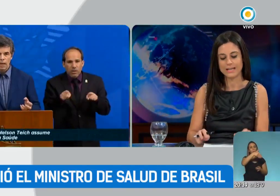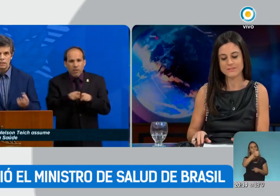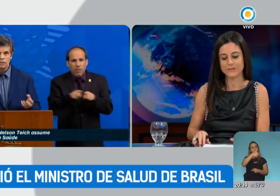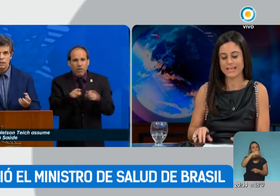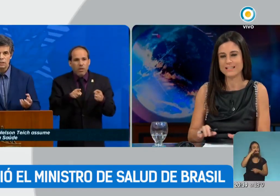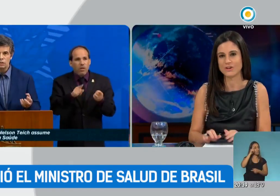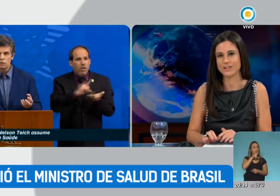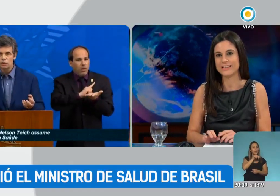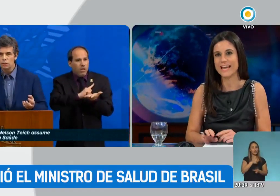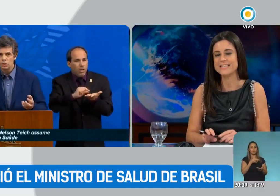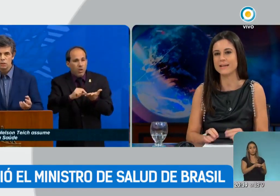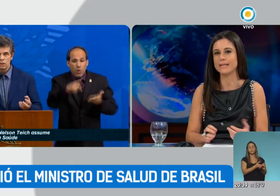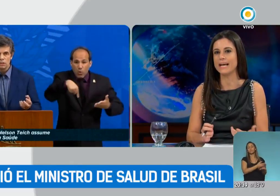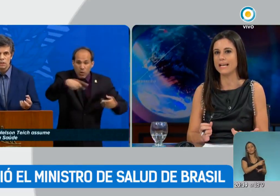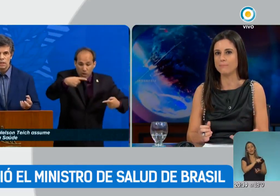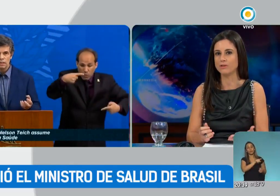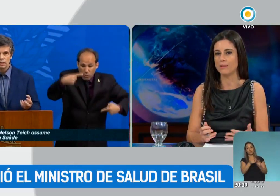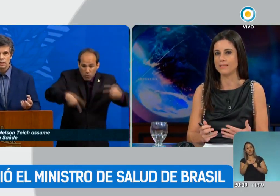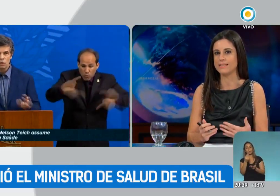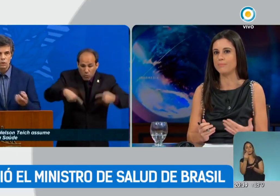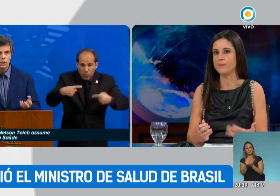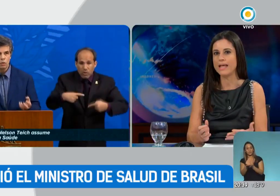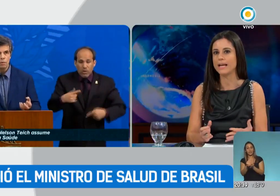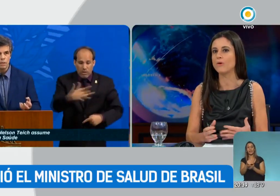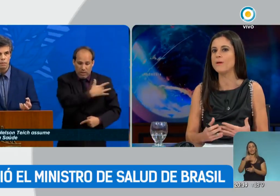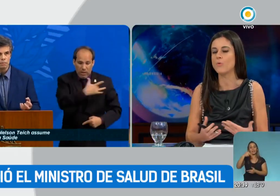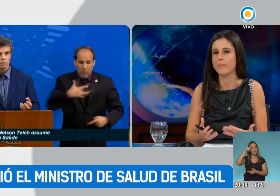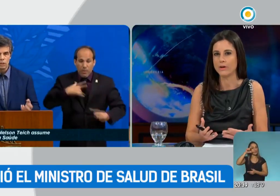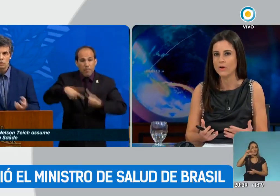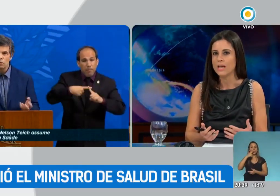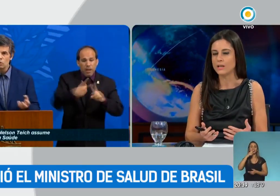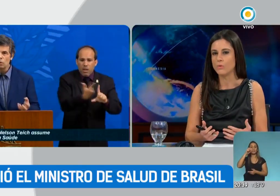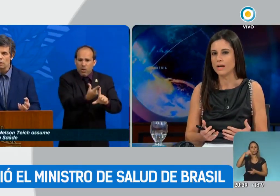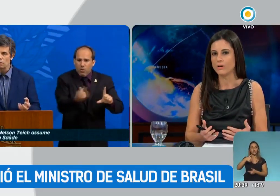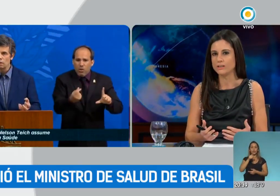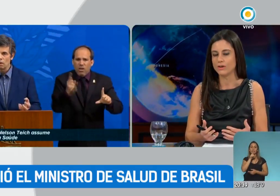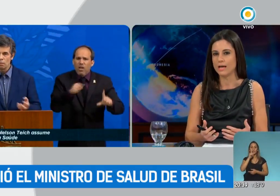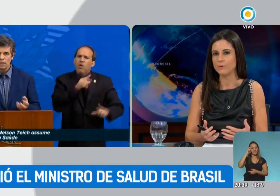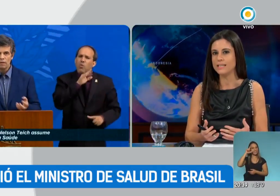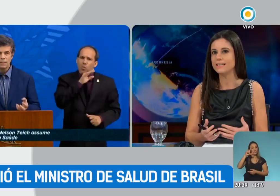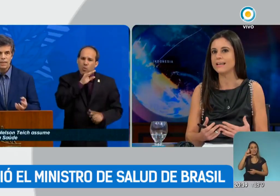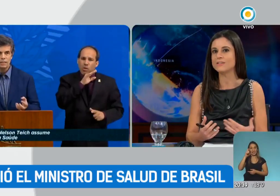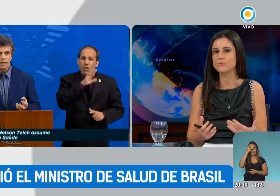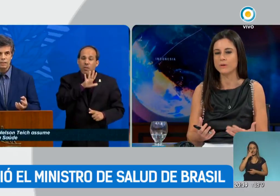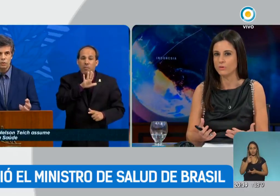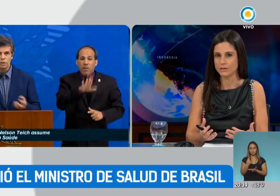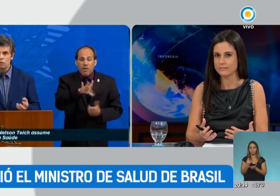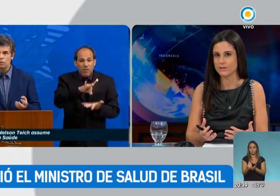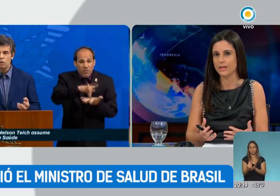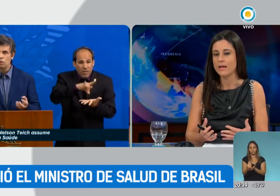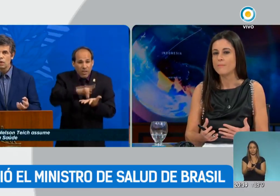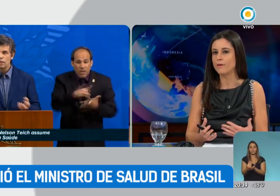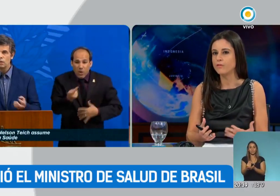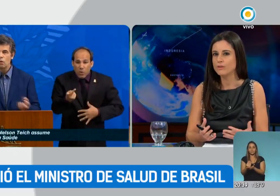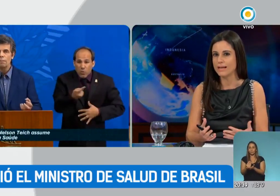hablando del caso de Nelson Teich, que venía del ámbito de la medicina privada, que no había ocupado ningún cargo dentro de la política, que asume en un